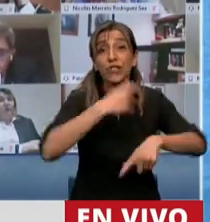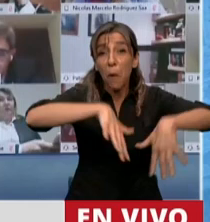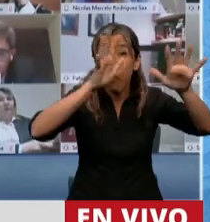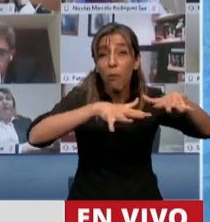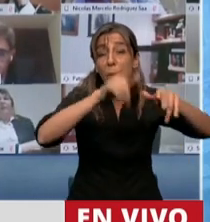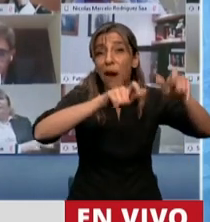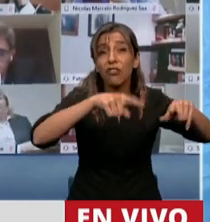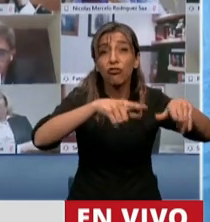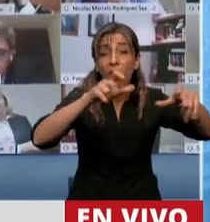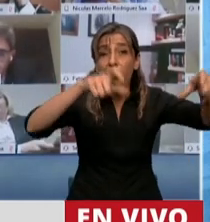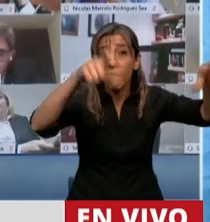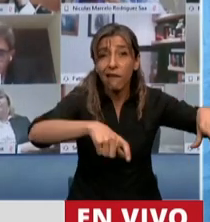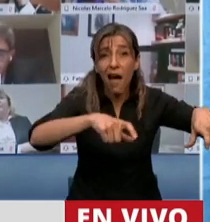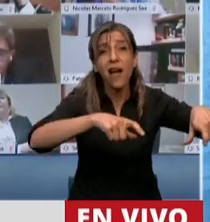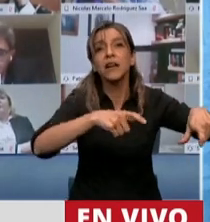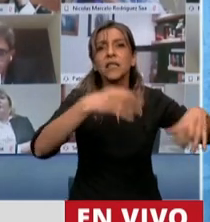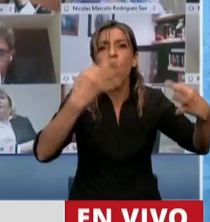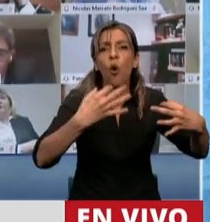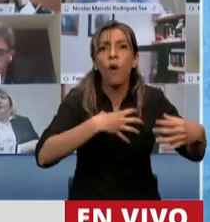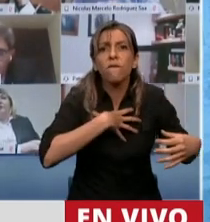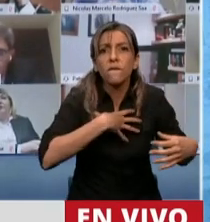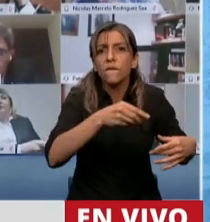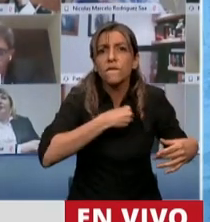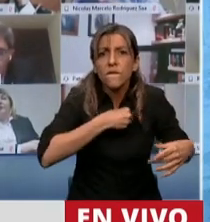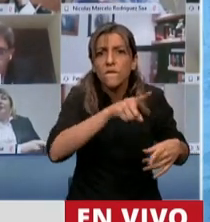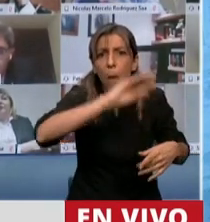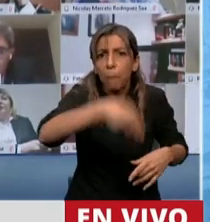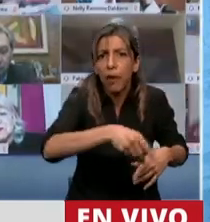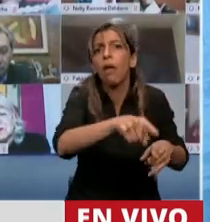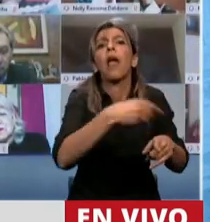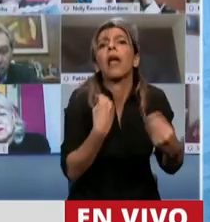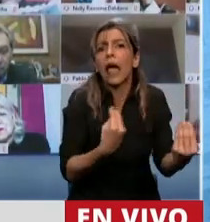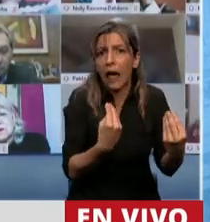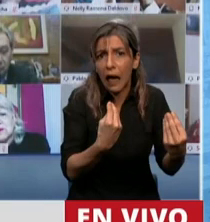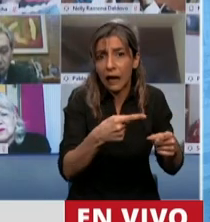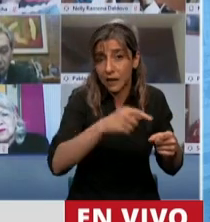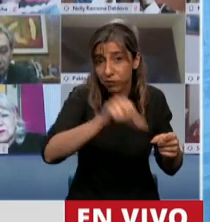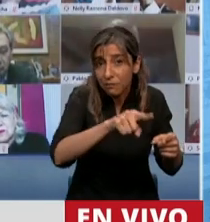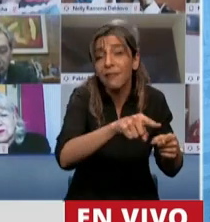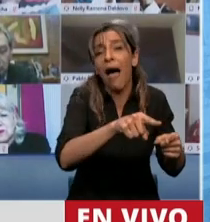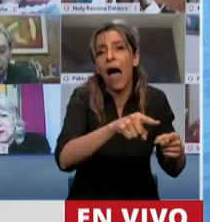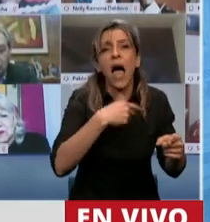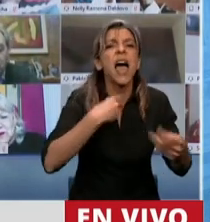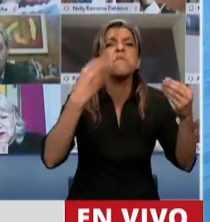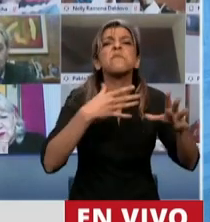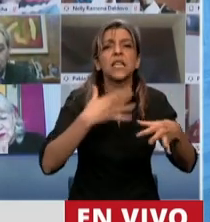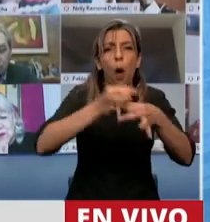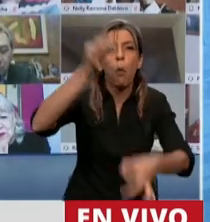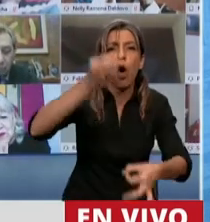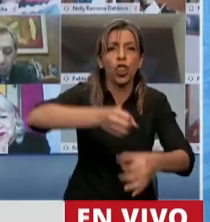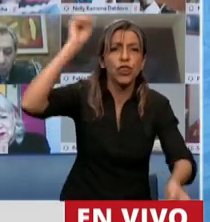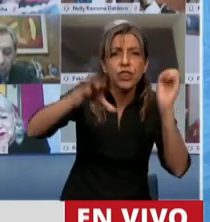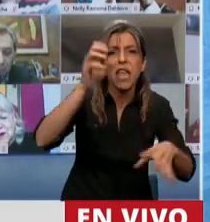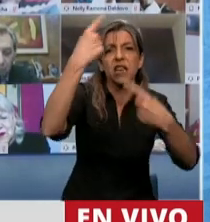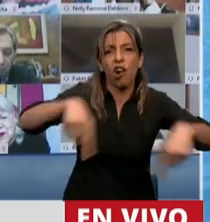un partido en la cancha? le empiezan a tirar botellas al referí o al arquero del equipo contrario